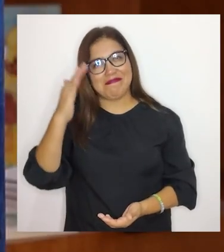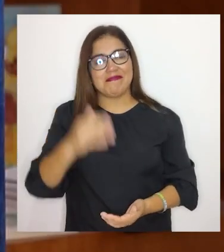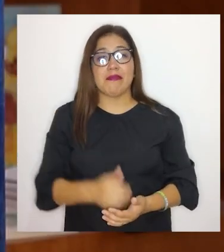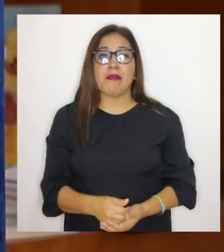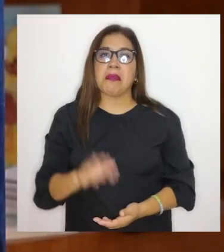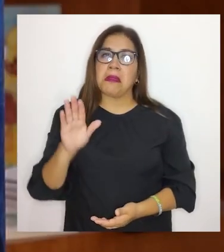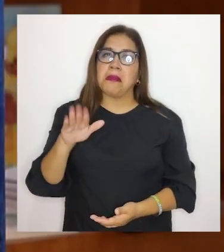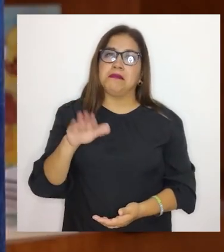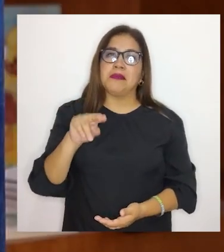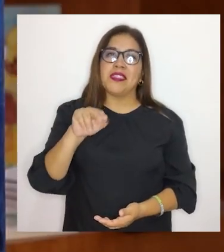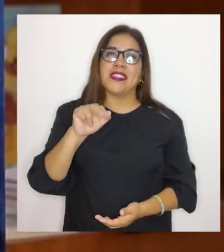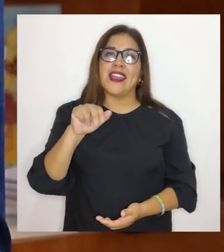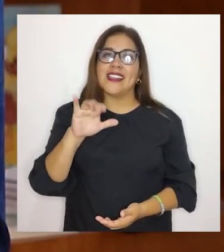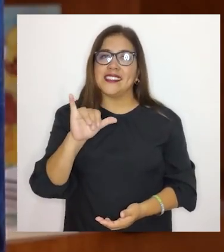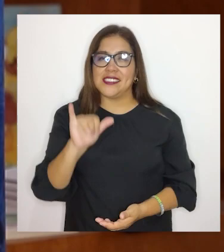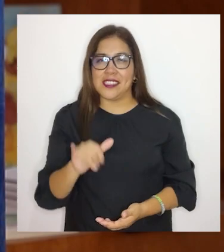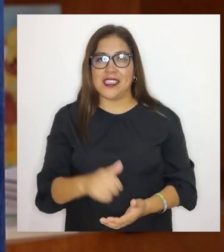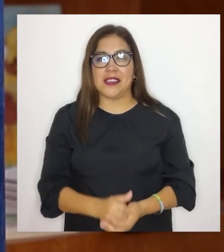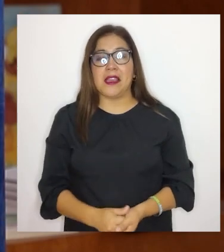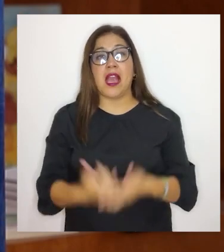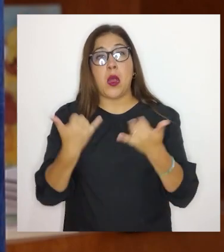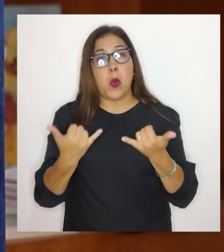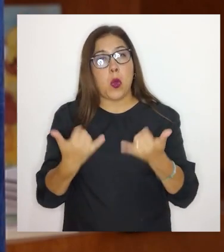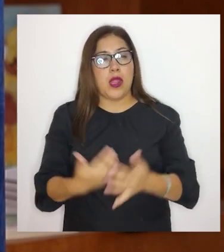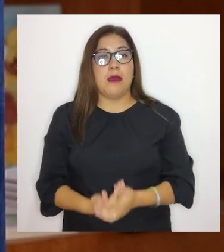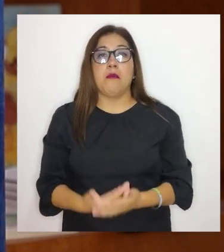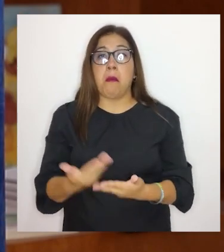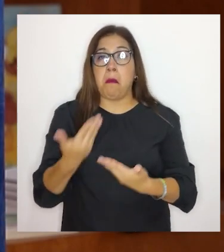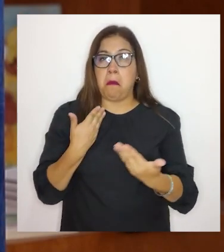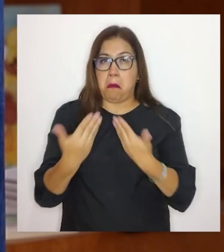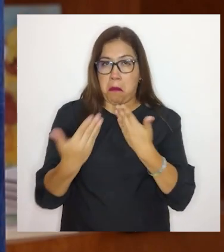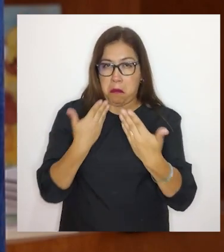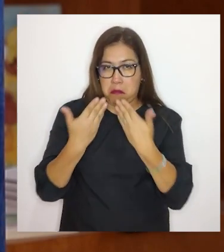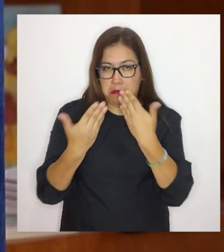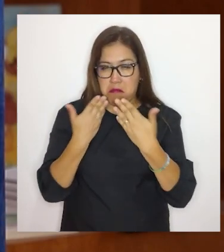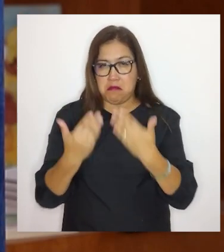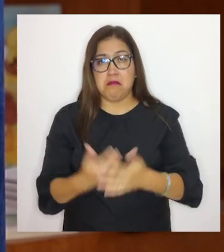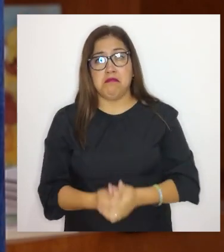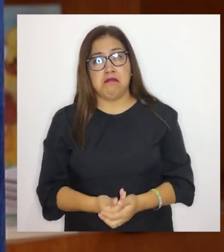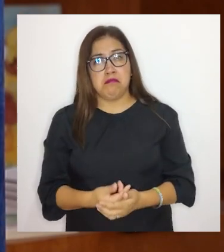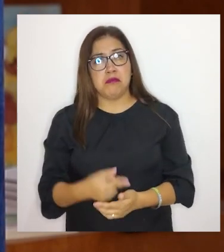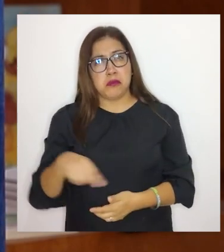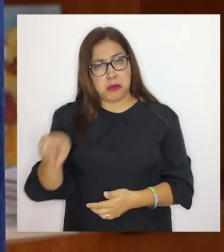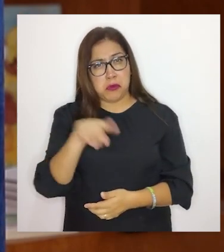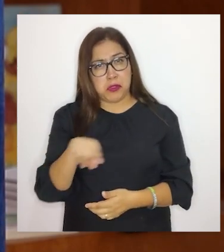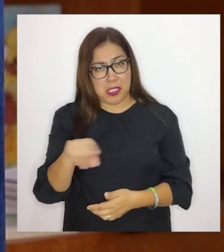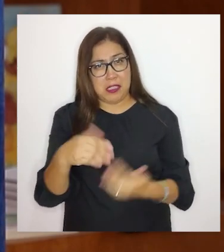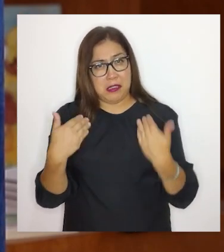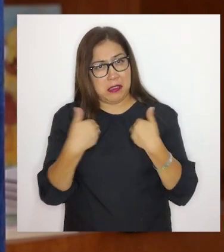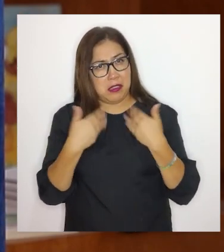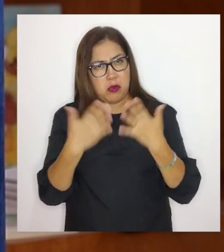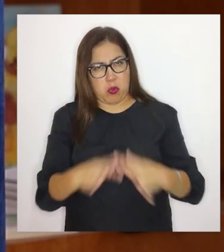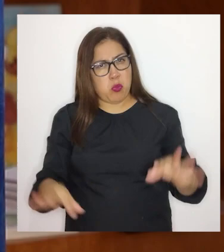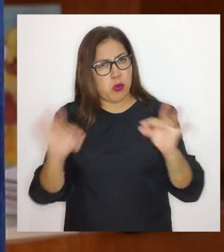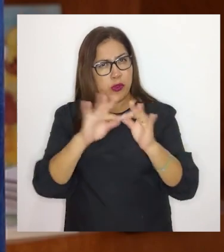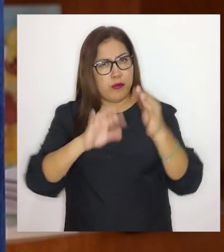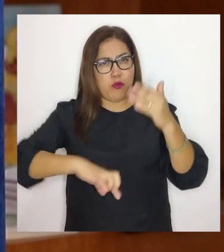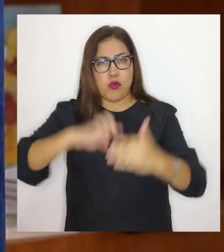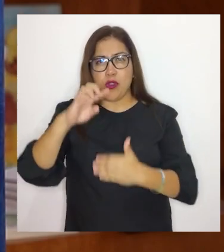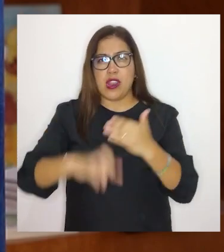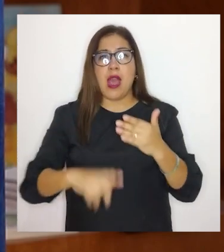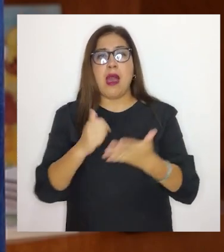Justamente, Nancy, para conversar, puesto que ustedes manejan un importante programa